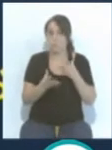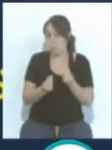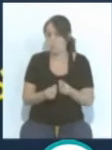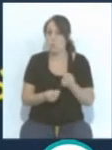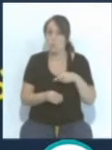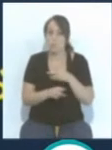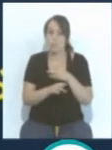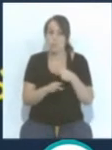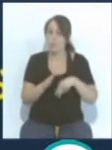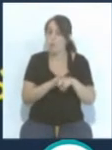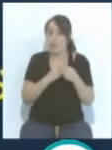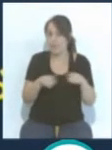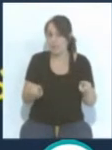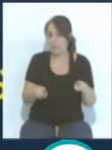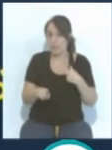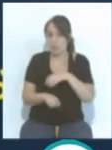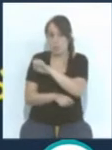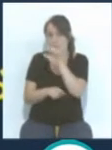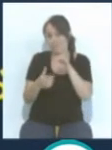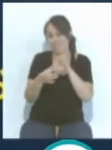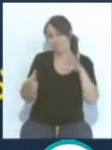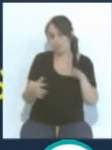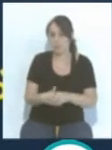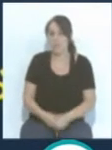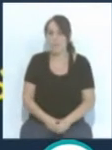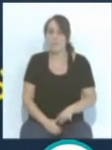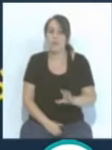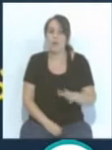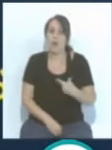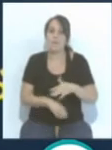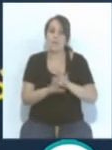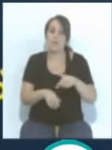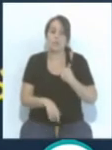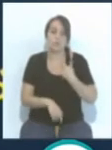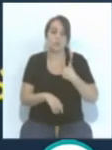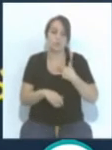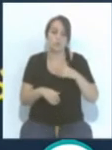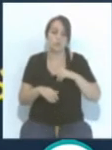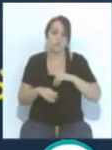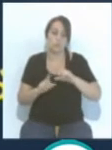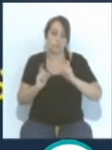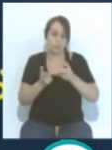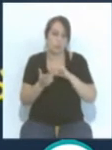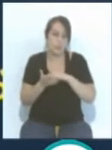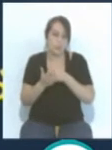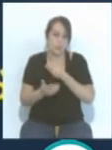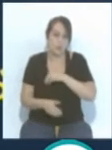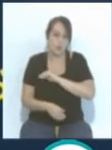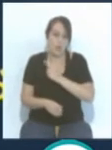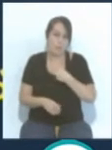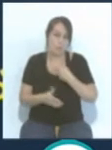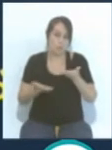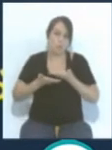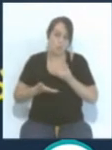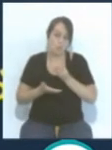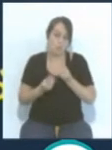fútbol diferente, no es el europeo, pero bueno, al final tuve un cuerpo técnico español que me ayudó mucho y